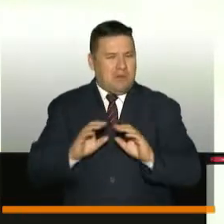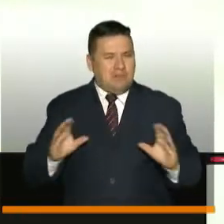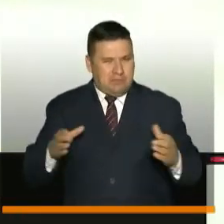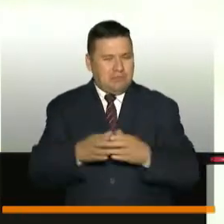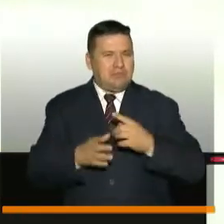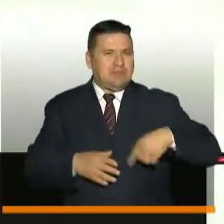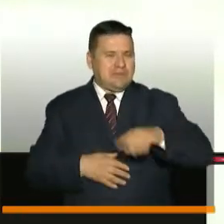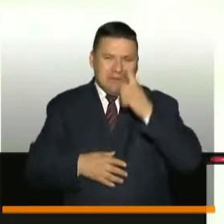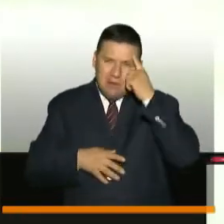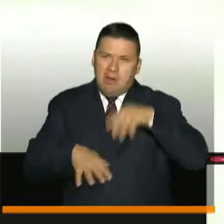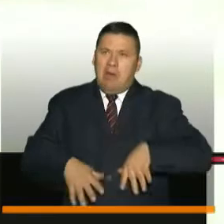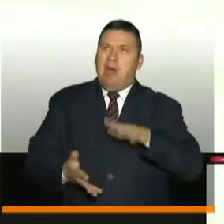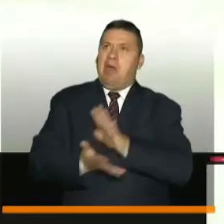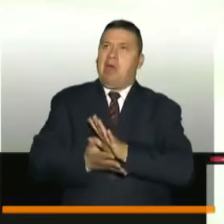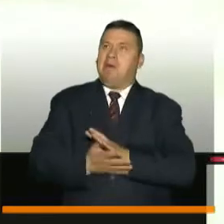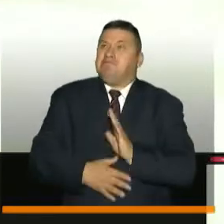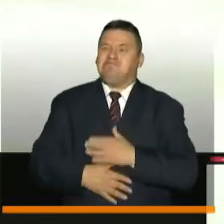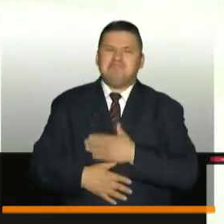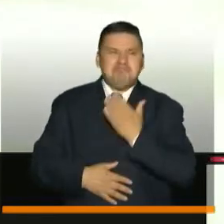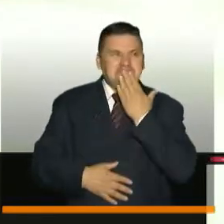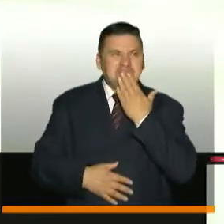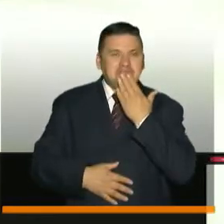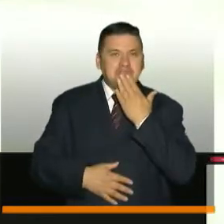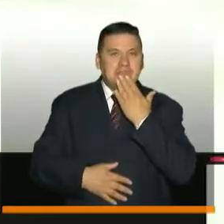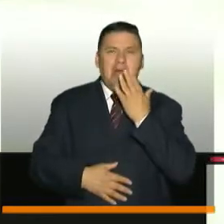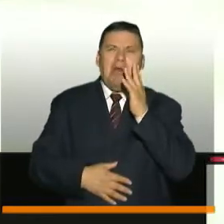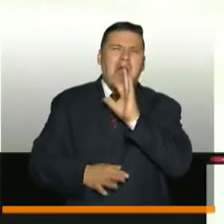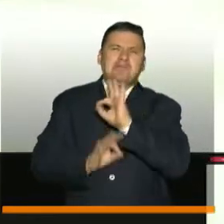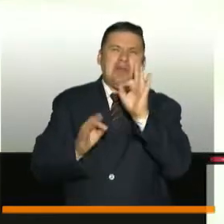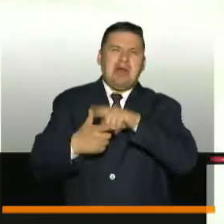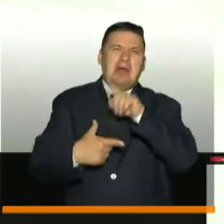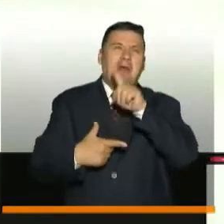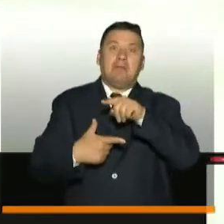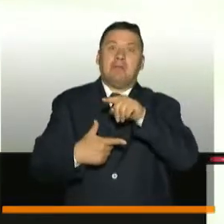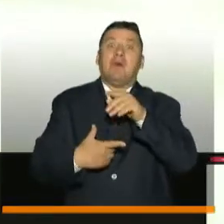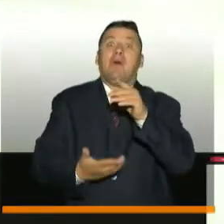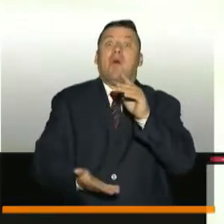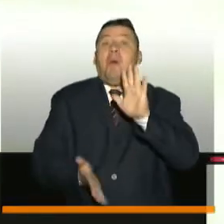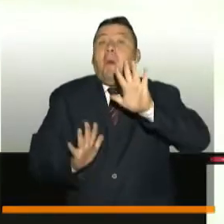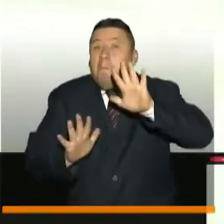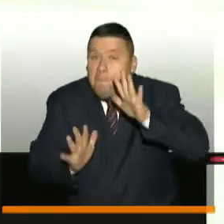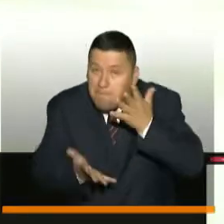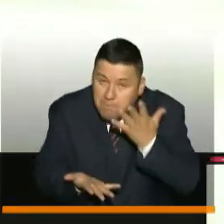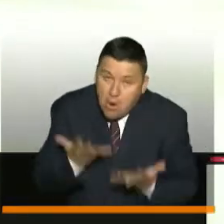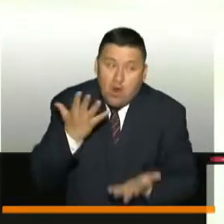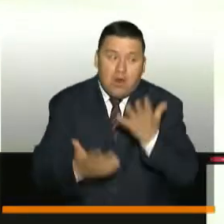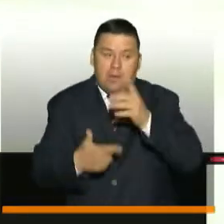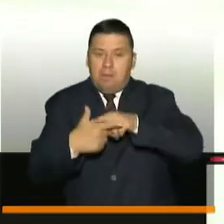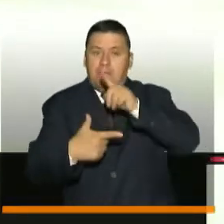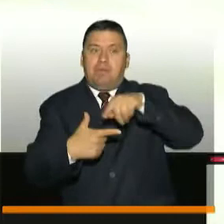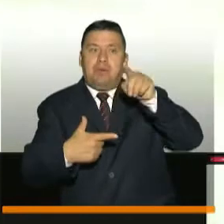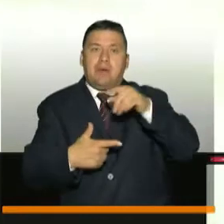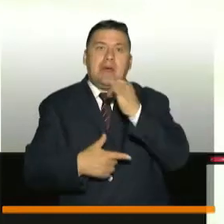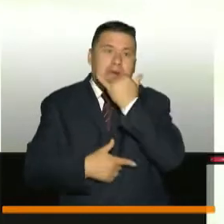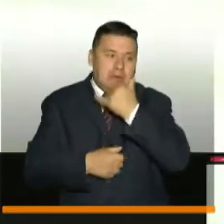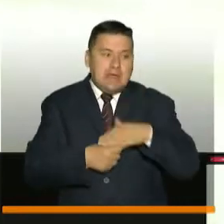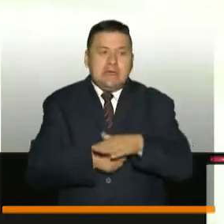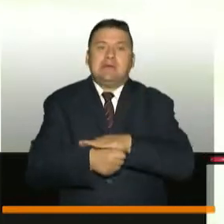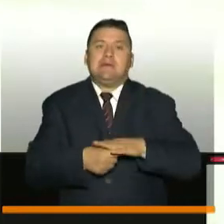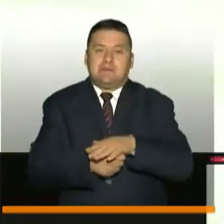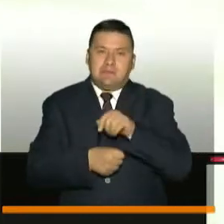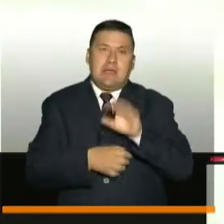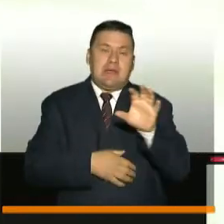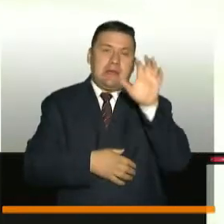relajarnos y que no pueda haber rebrotes. Vamos a tener una alta probabilidad de tener rebrotes como está sucediendo